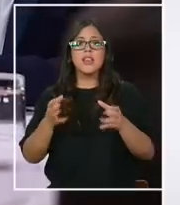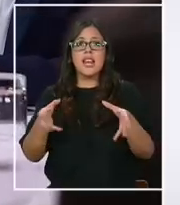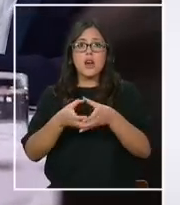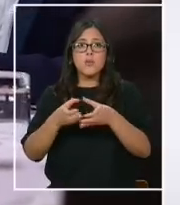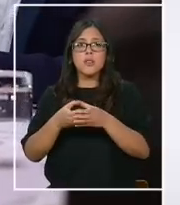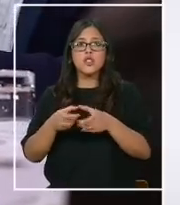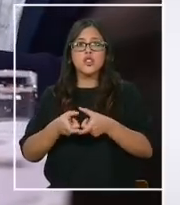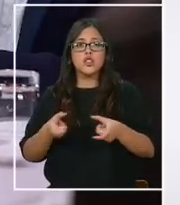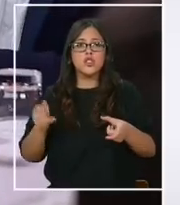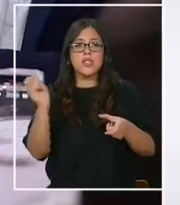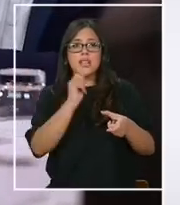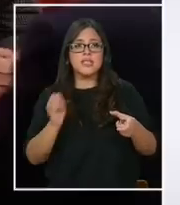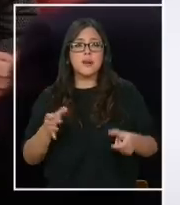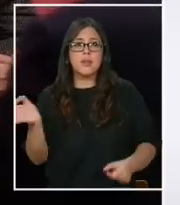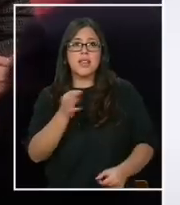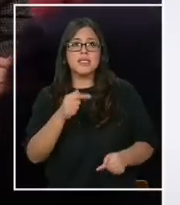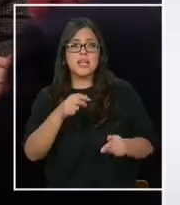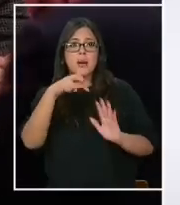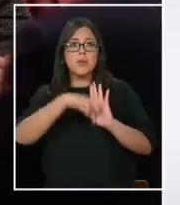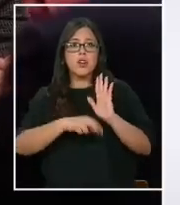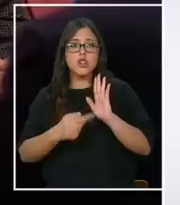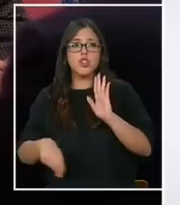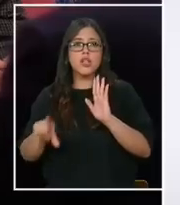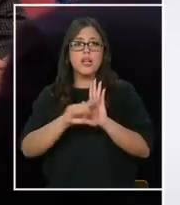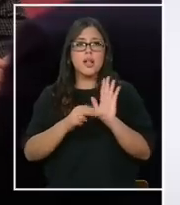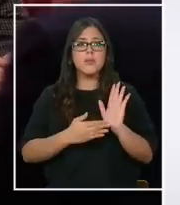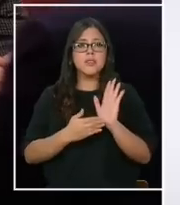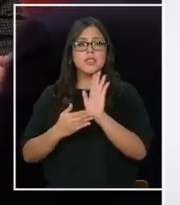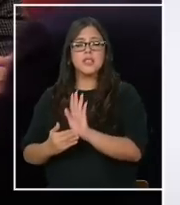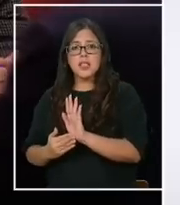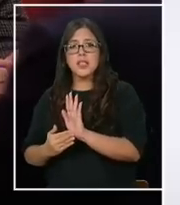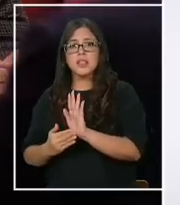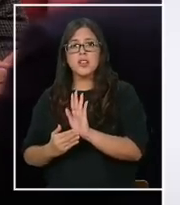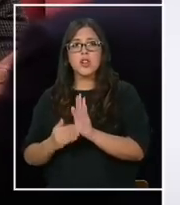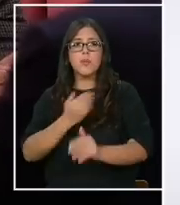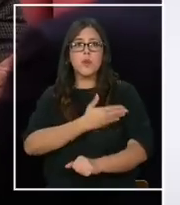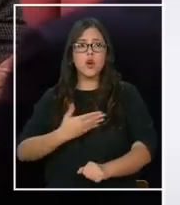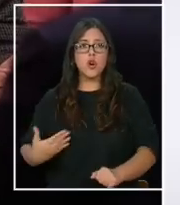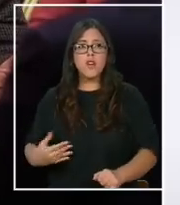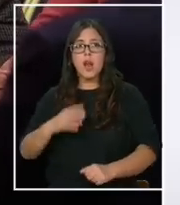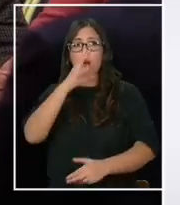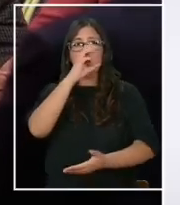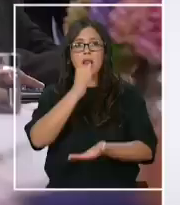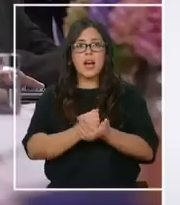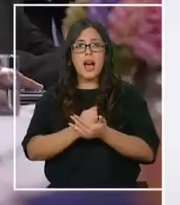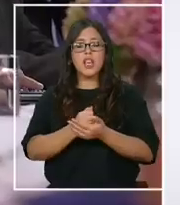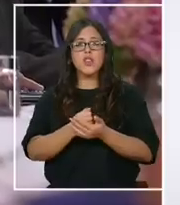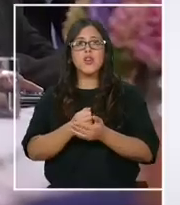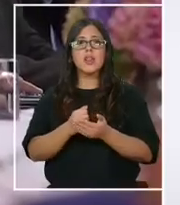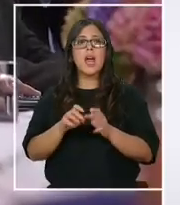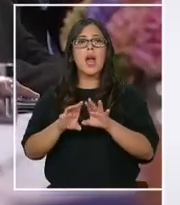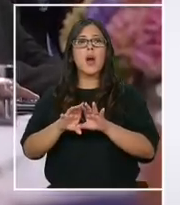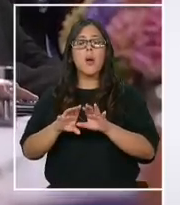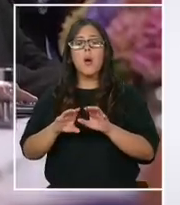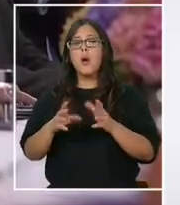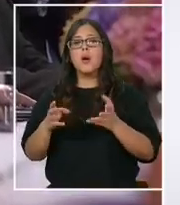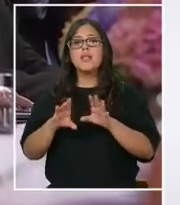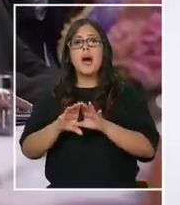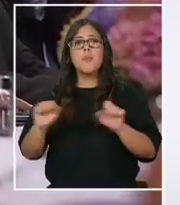ISAPRE que han dicho que este proyecto de ley presentado por el gobierno es un engaño, que le promete a la gente devolución de